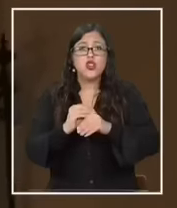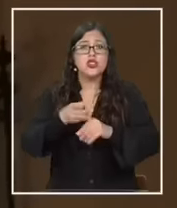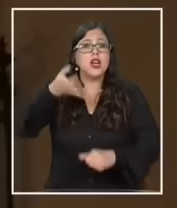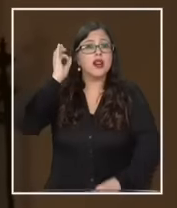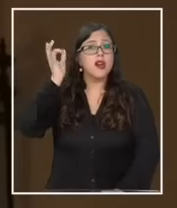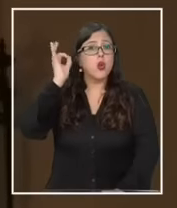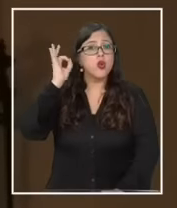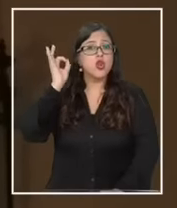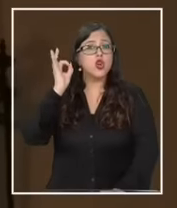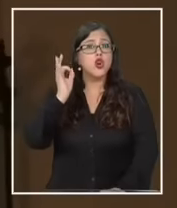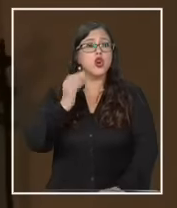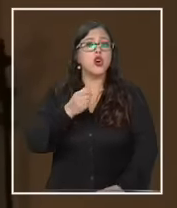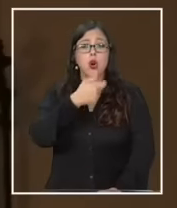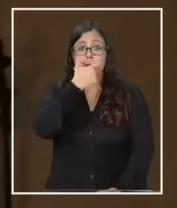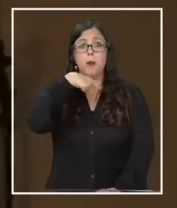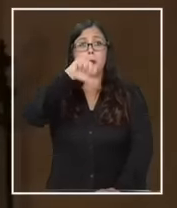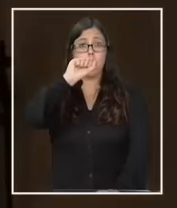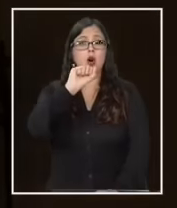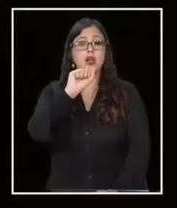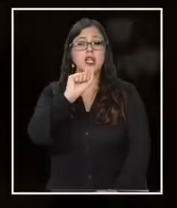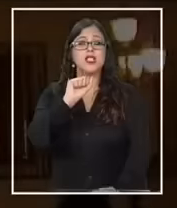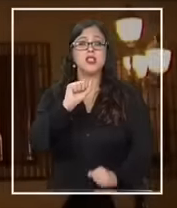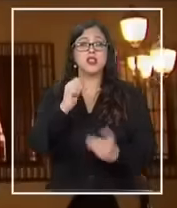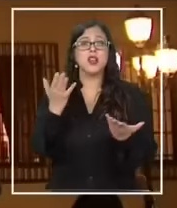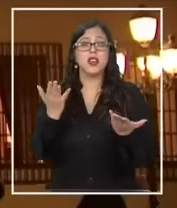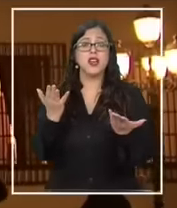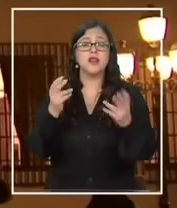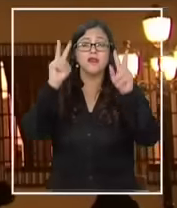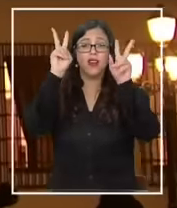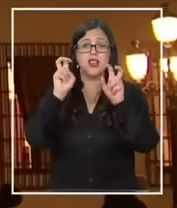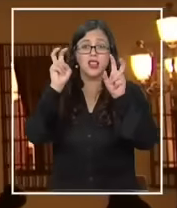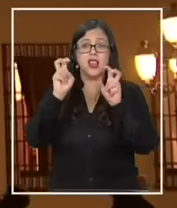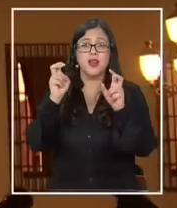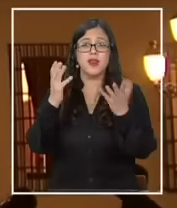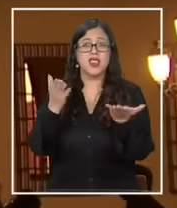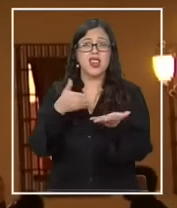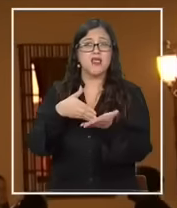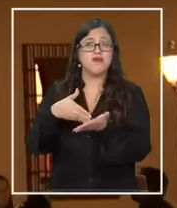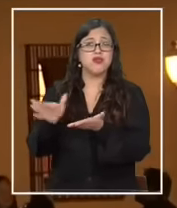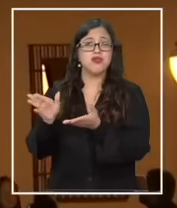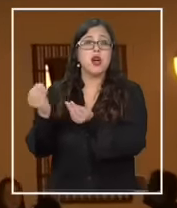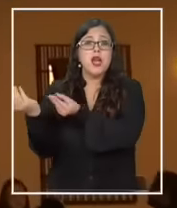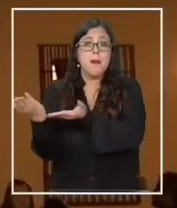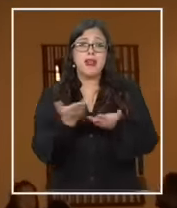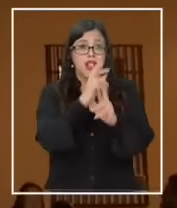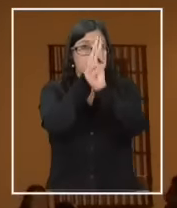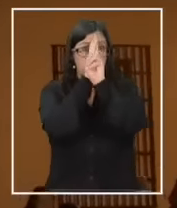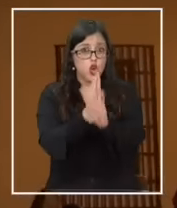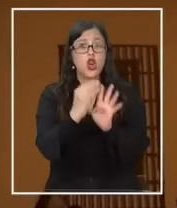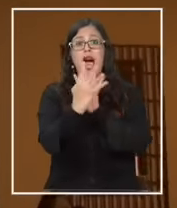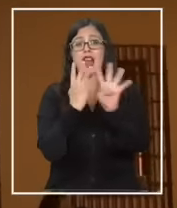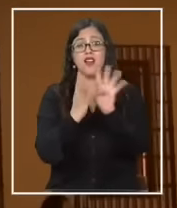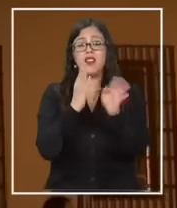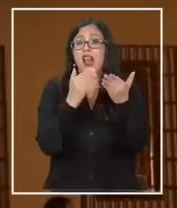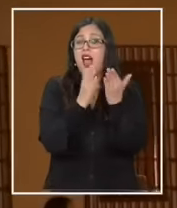Boric en medio de esta polémica negativa de Chile a ser invitado de honor a la feria del libro de Frankfurt